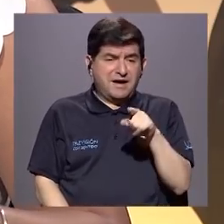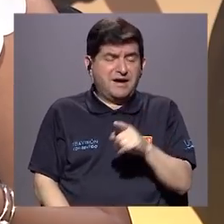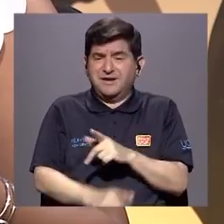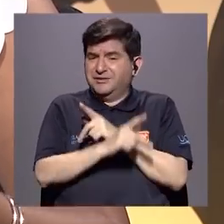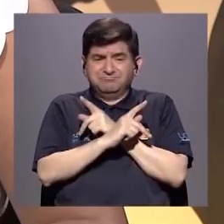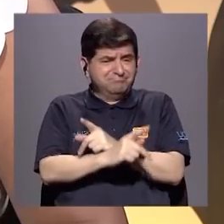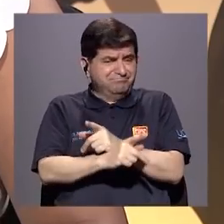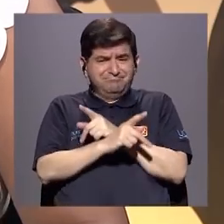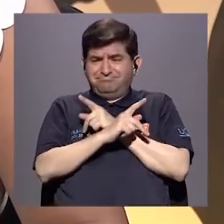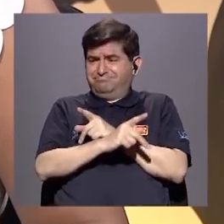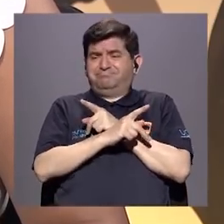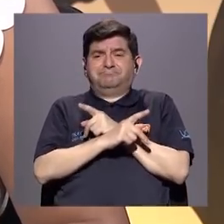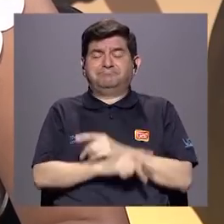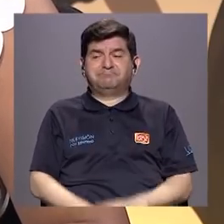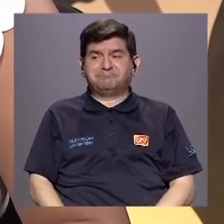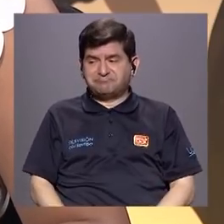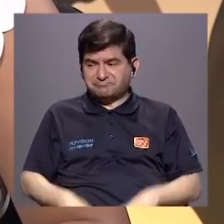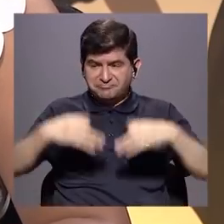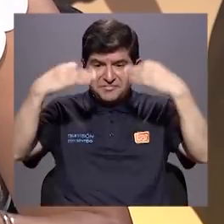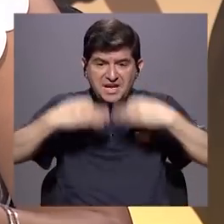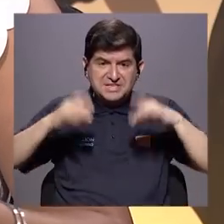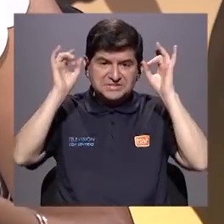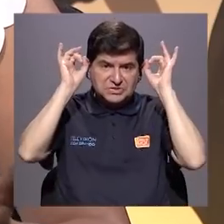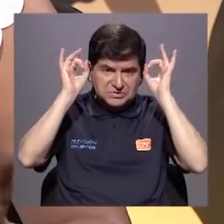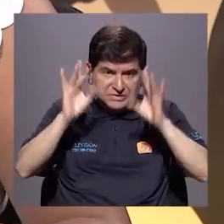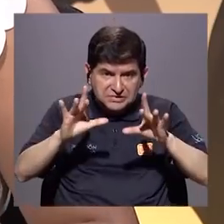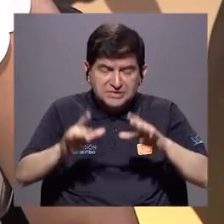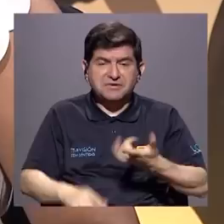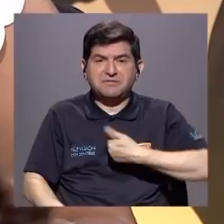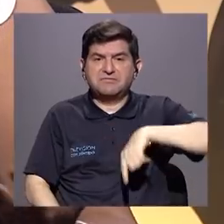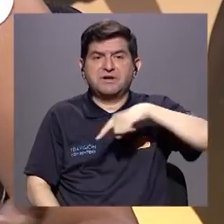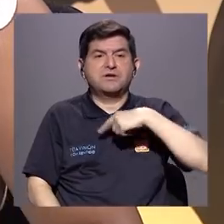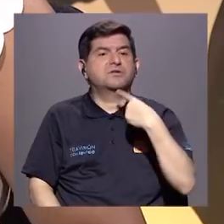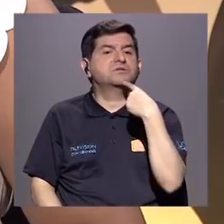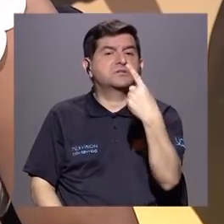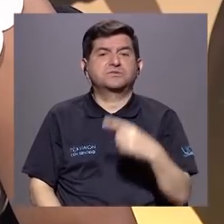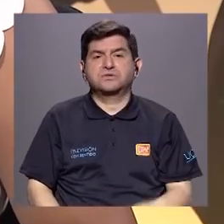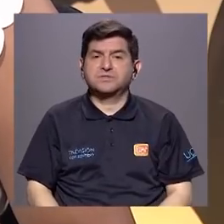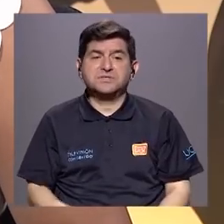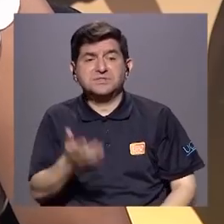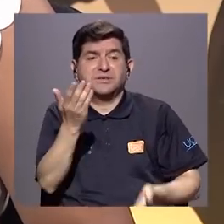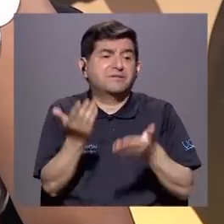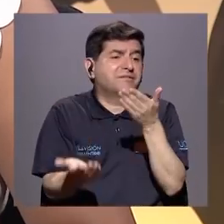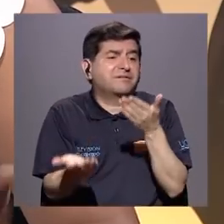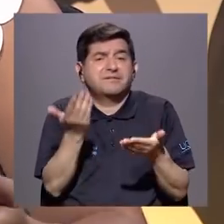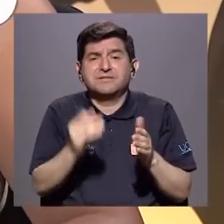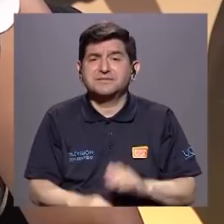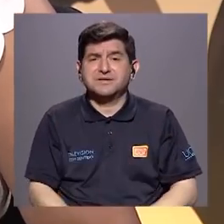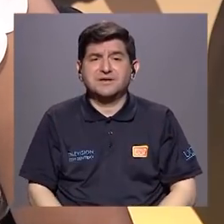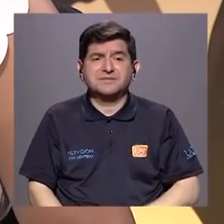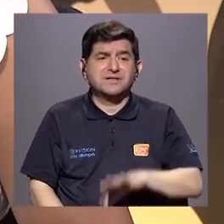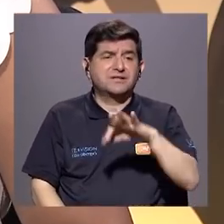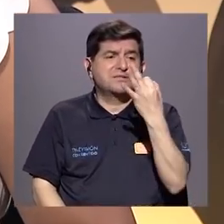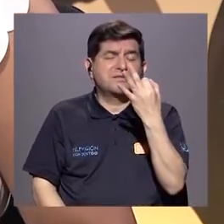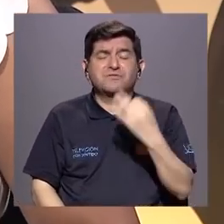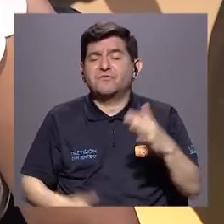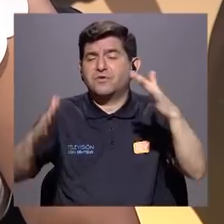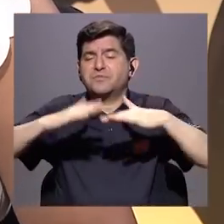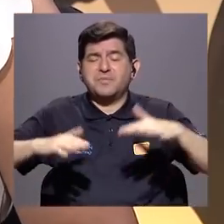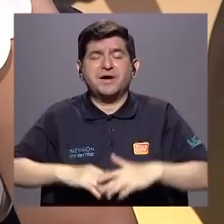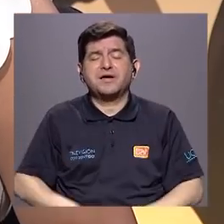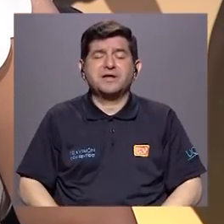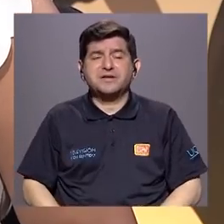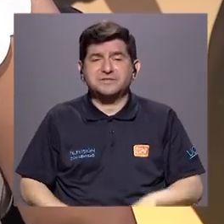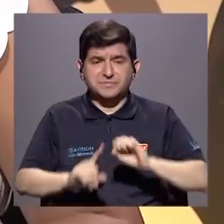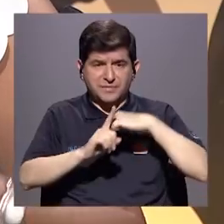desprotección que toman esta fatal decisión y nosotros lo decimos en una esfera social, ay me estás